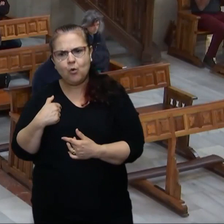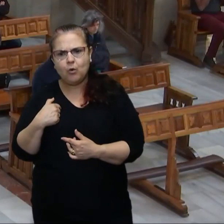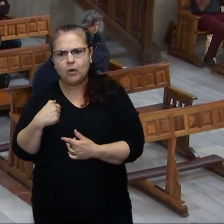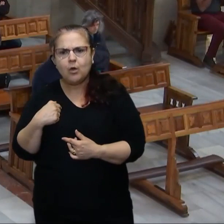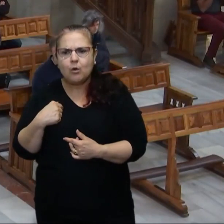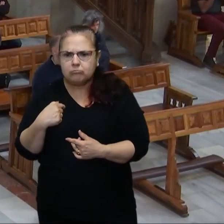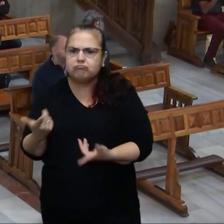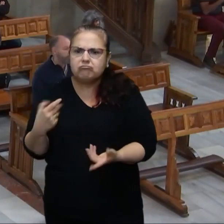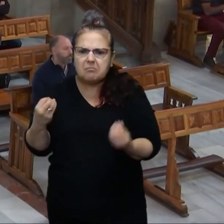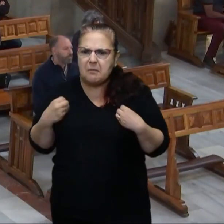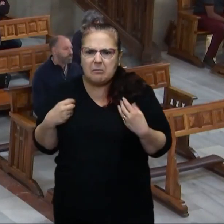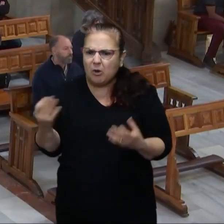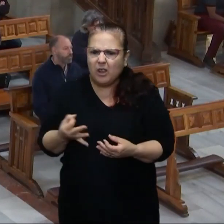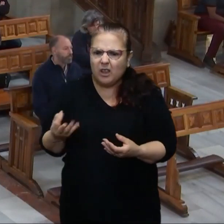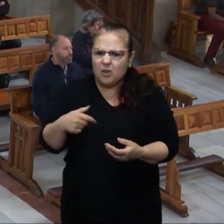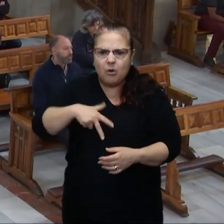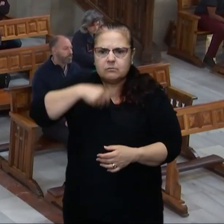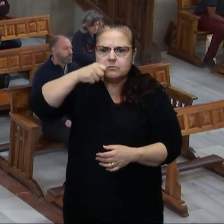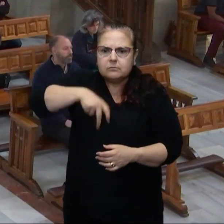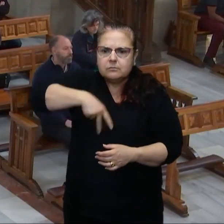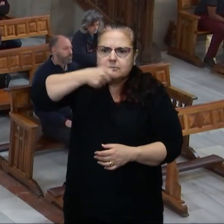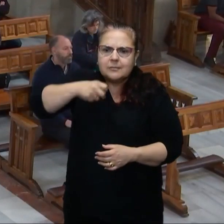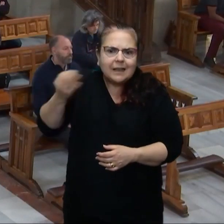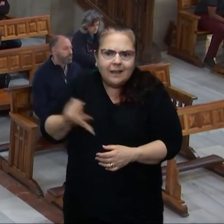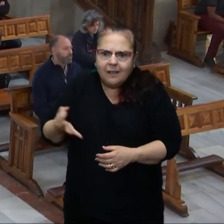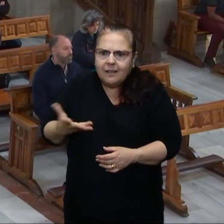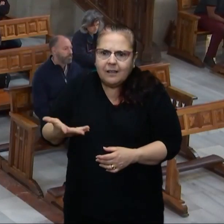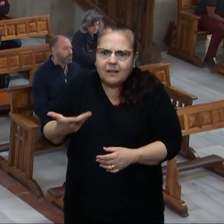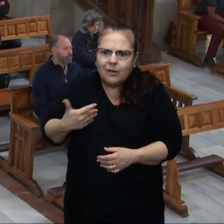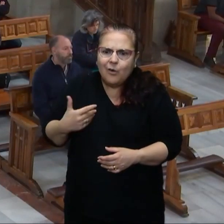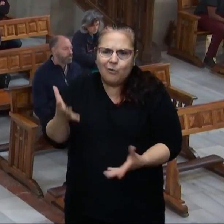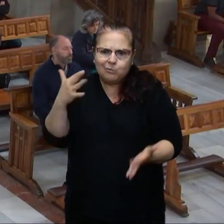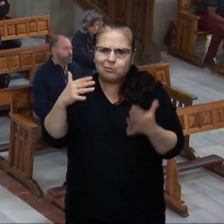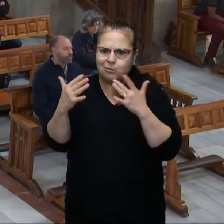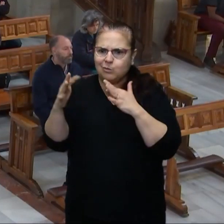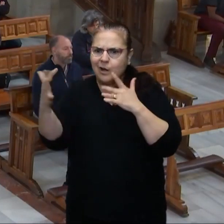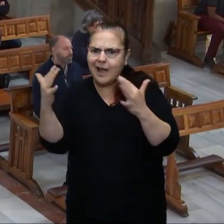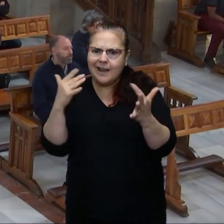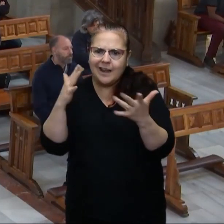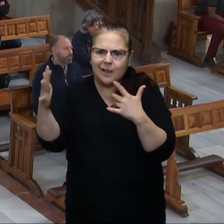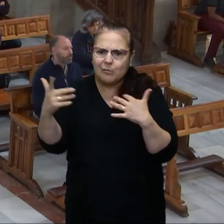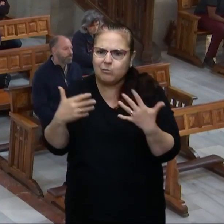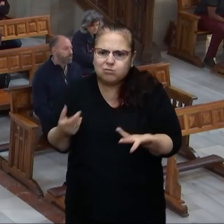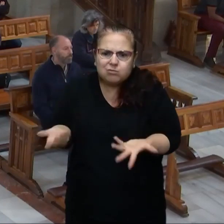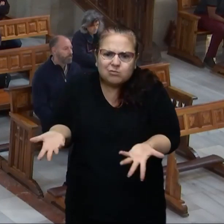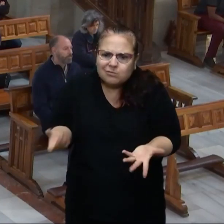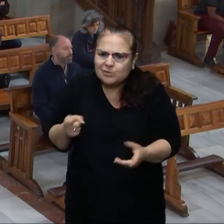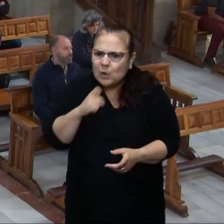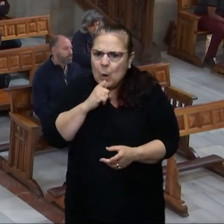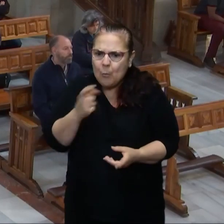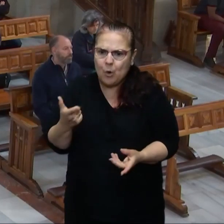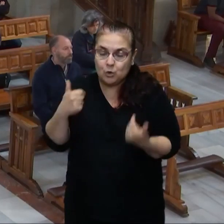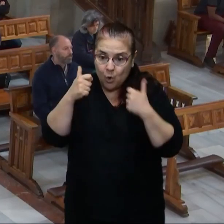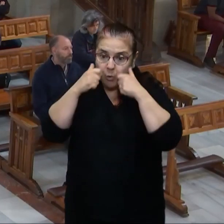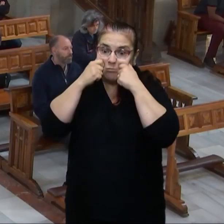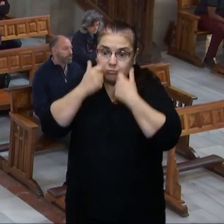¿De qué vivo? ¿Qué respiro? ¿Y cómo estoy de ese oxígeno? ¿Y de esa luz?